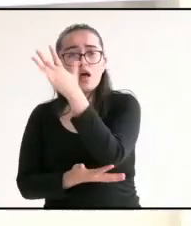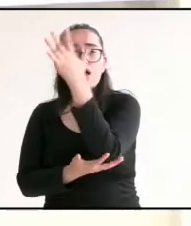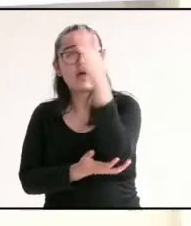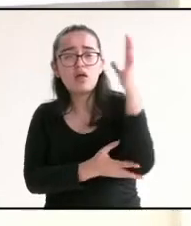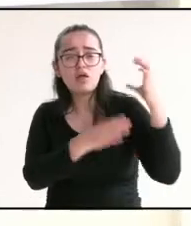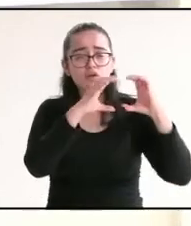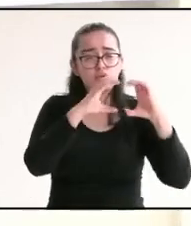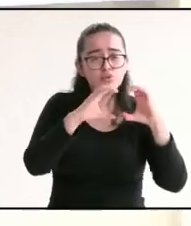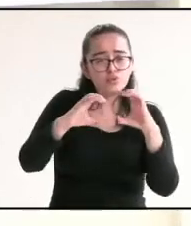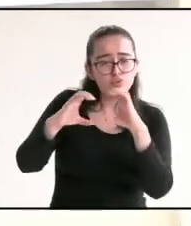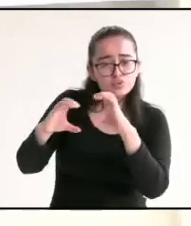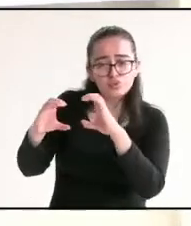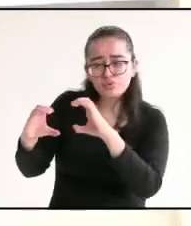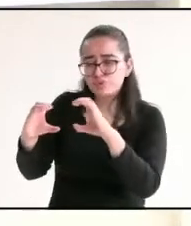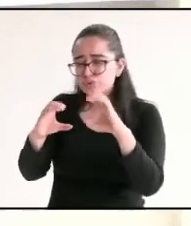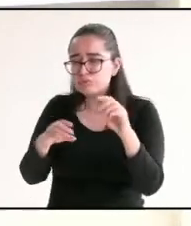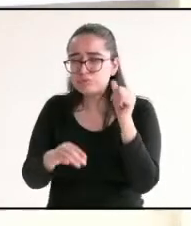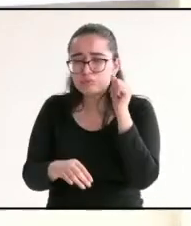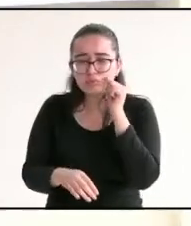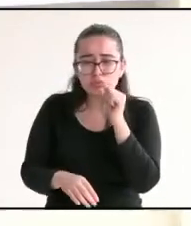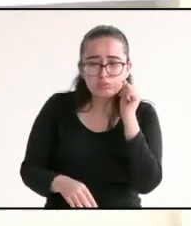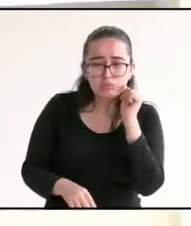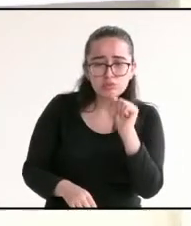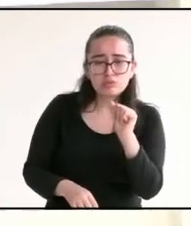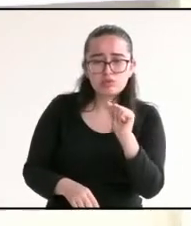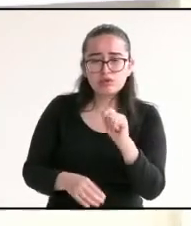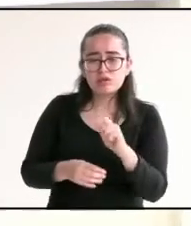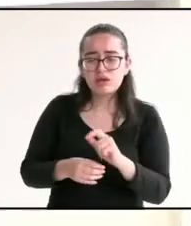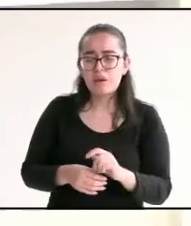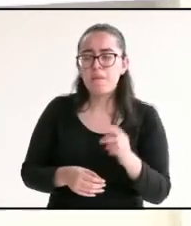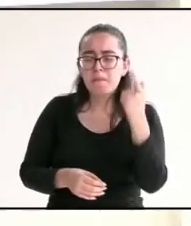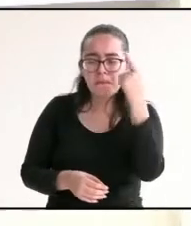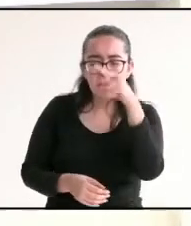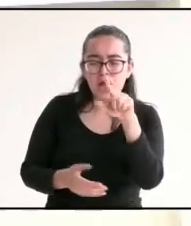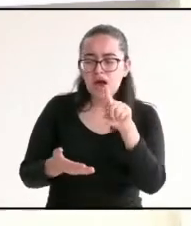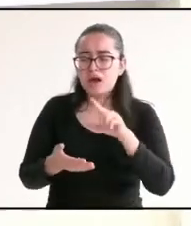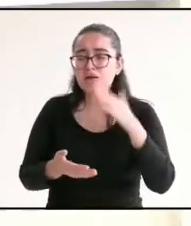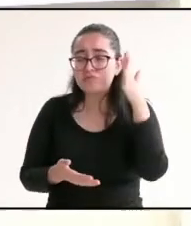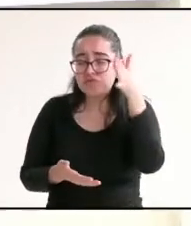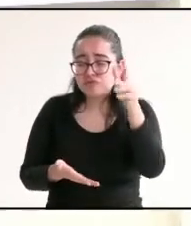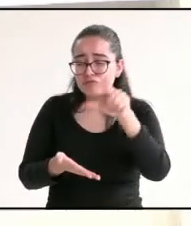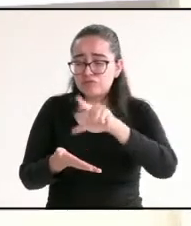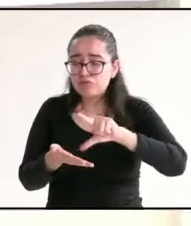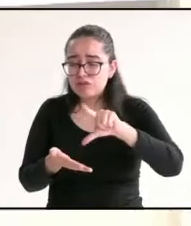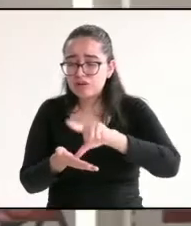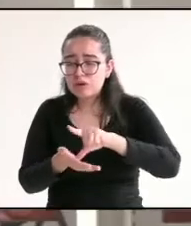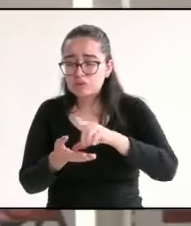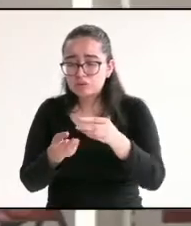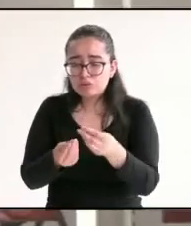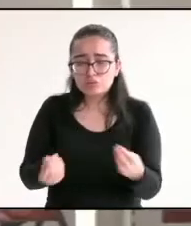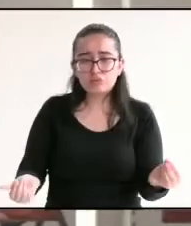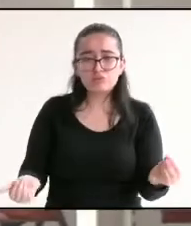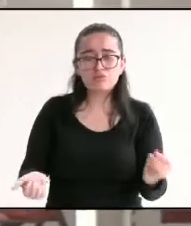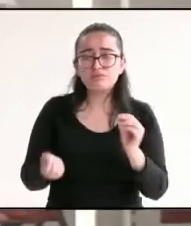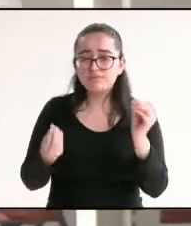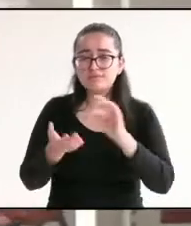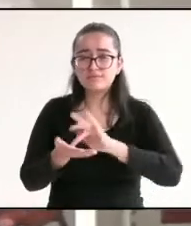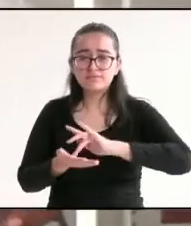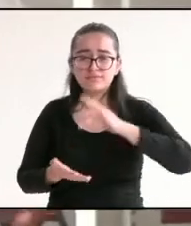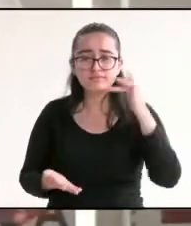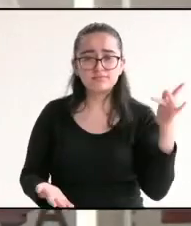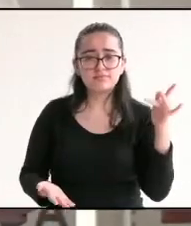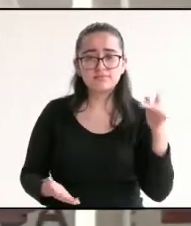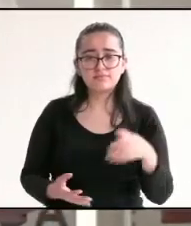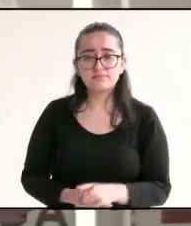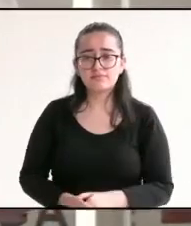para evitar que ocurran situaciones como la de la laguna, el Farallón? Adelante, candidato. Muchas gracias. La